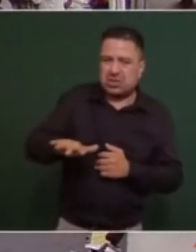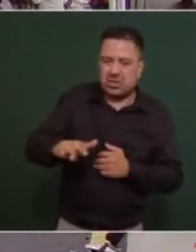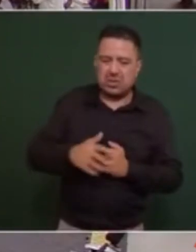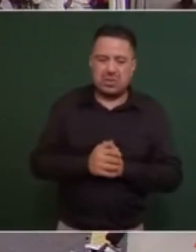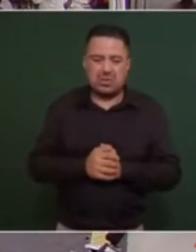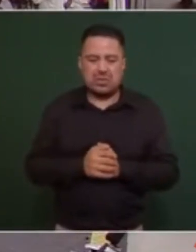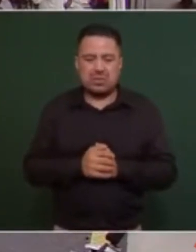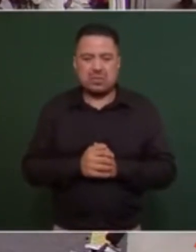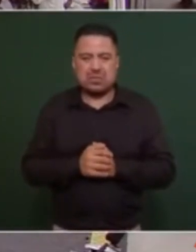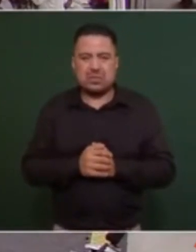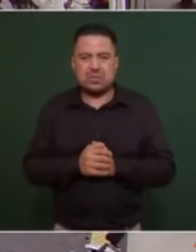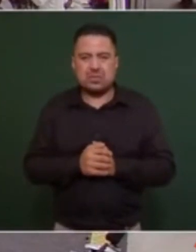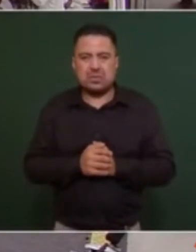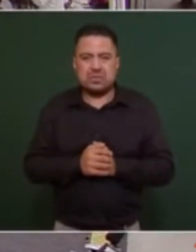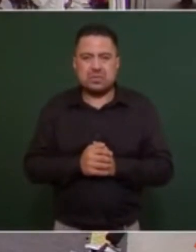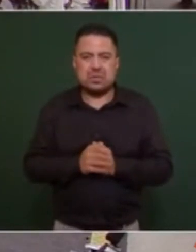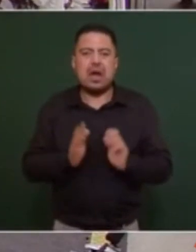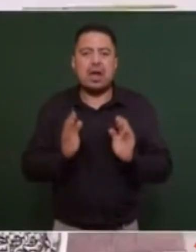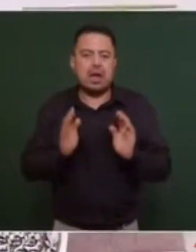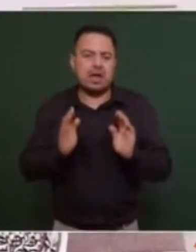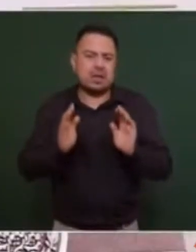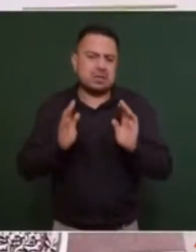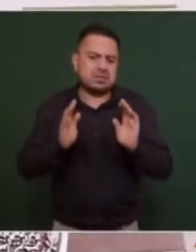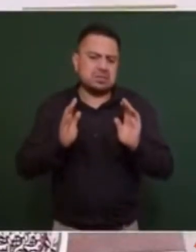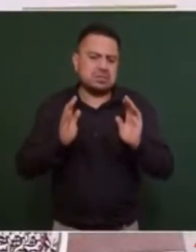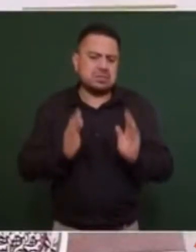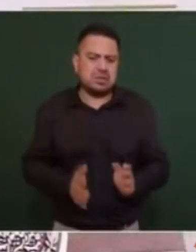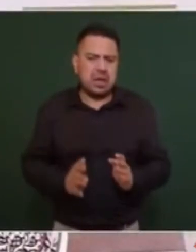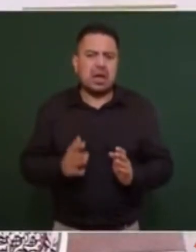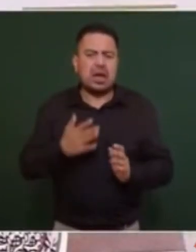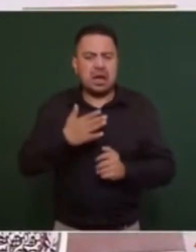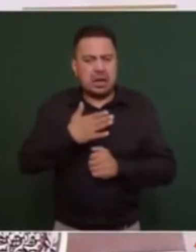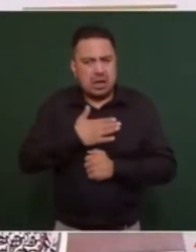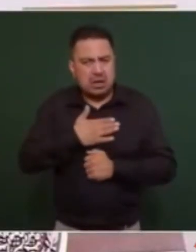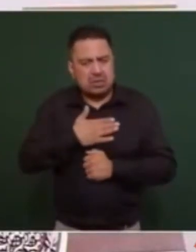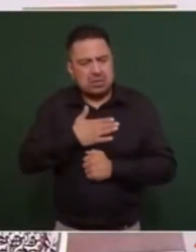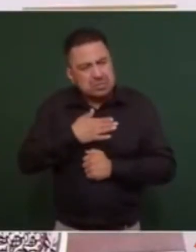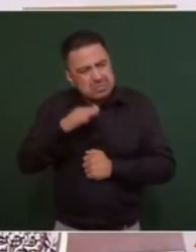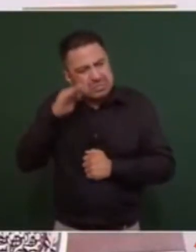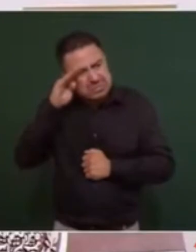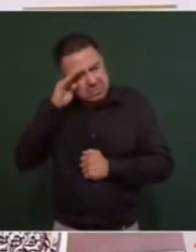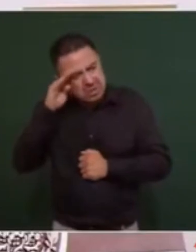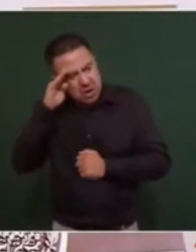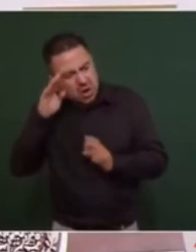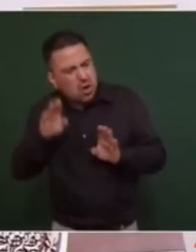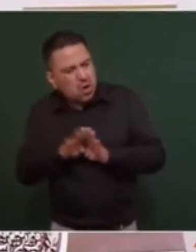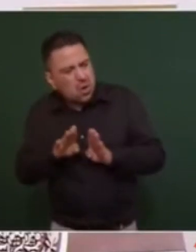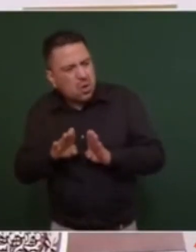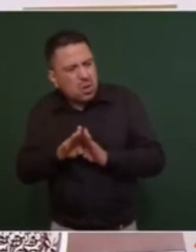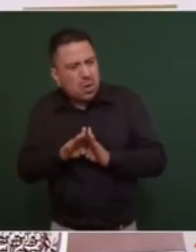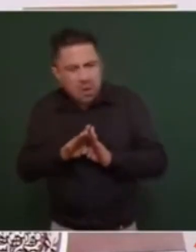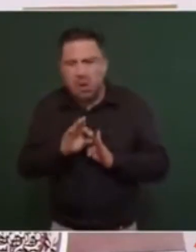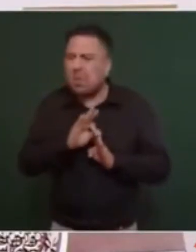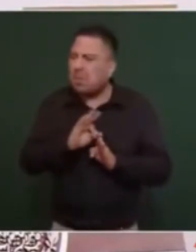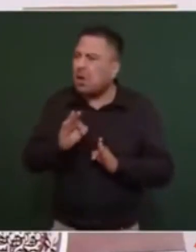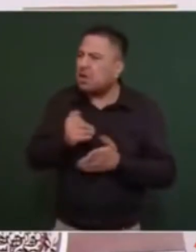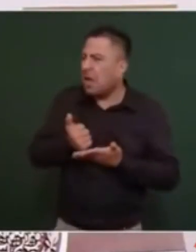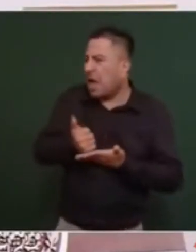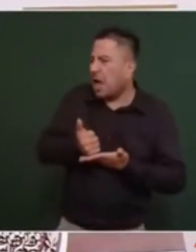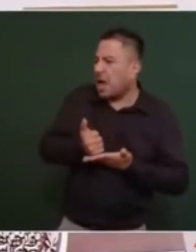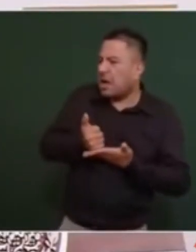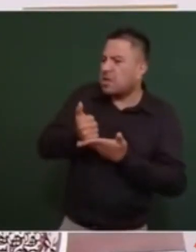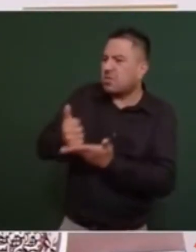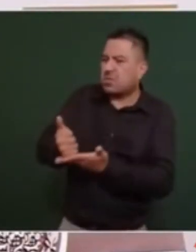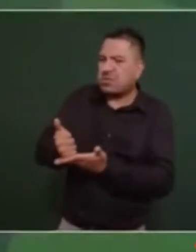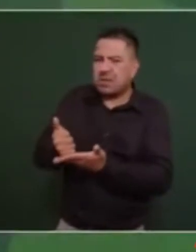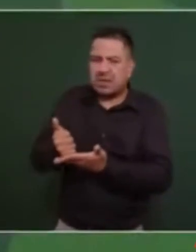ya hemos estado buscando la forma de ayudar era el